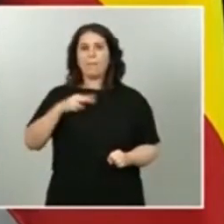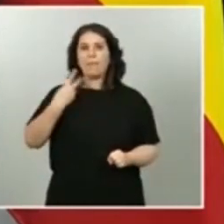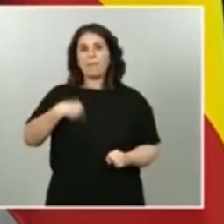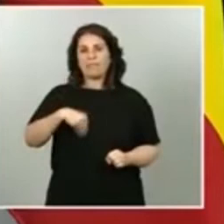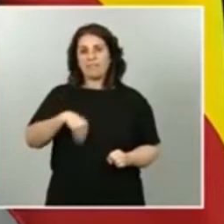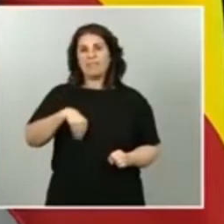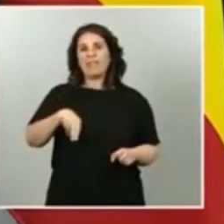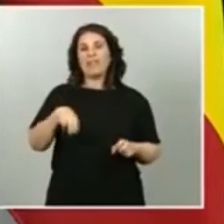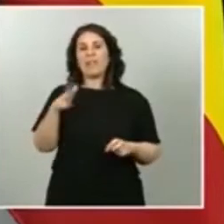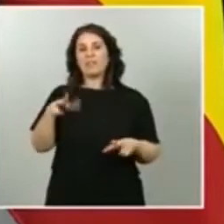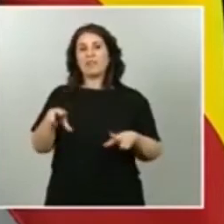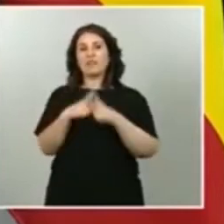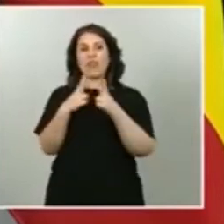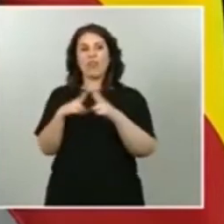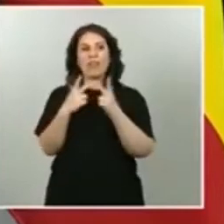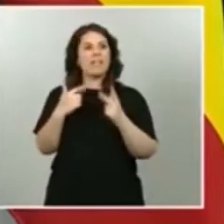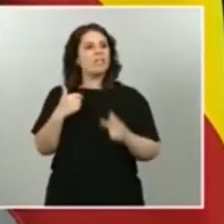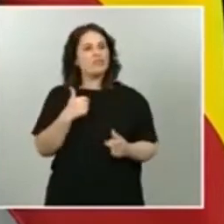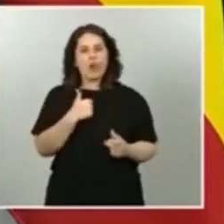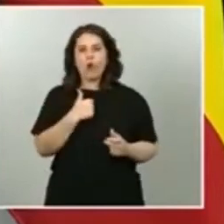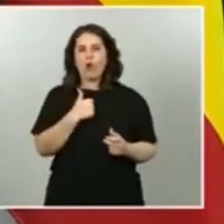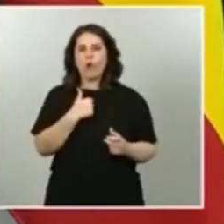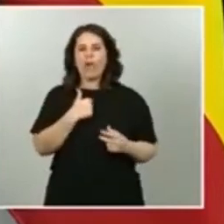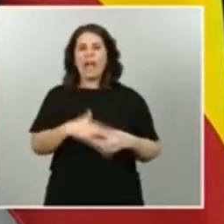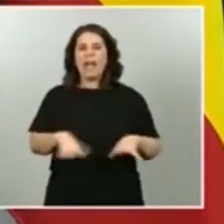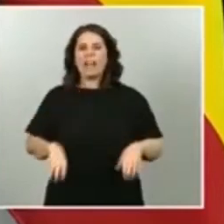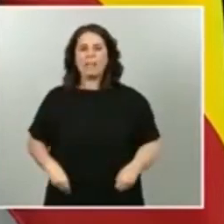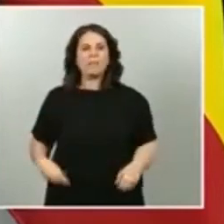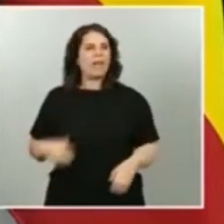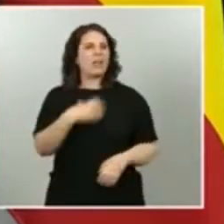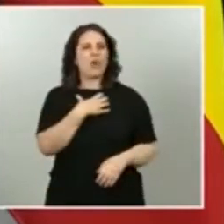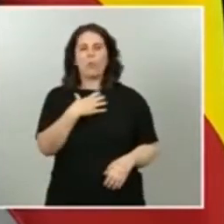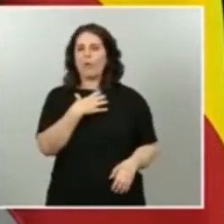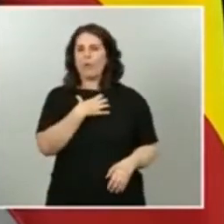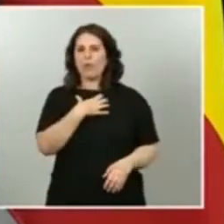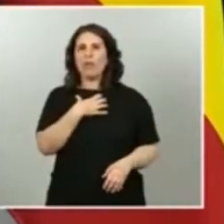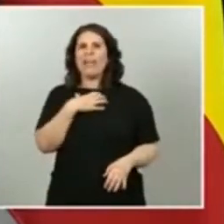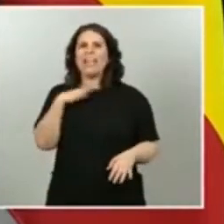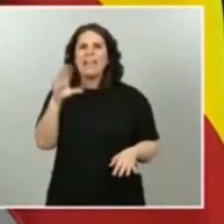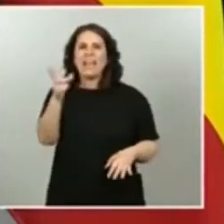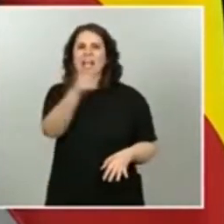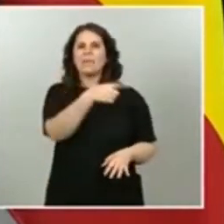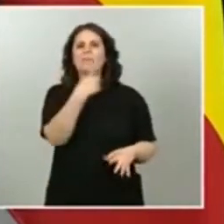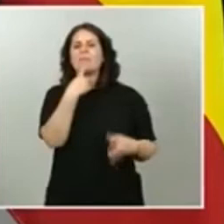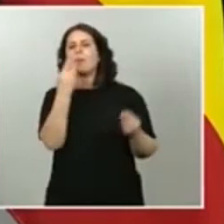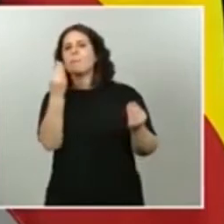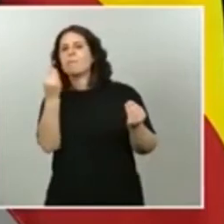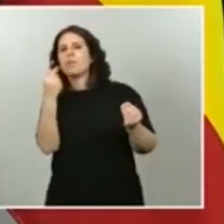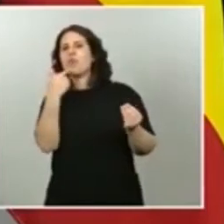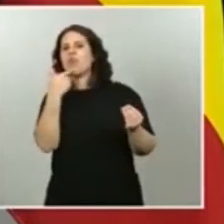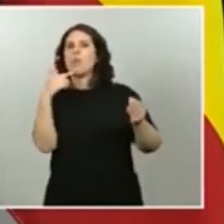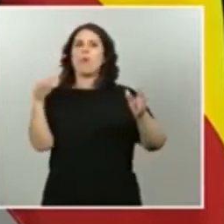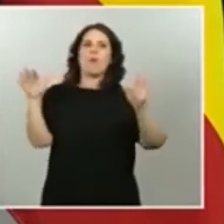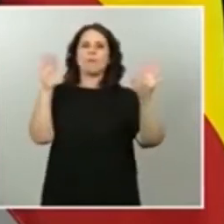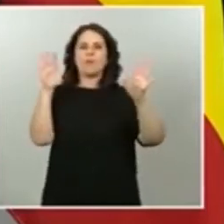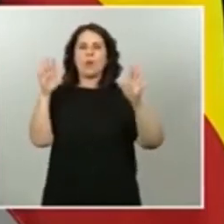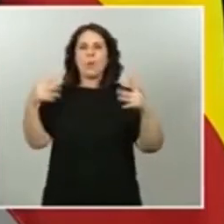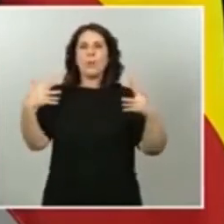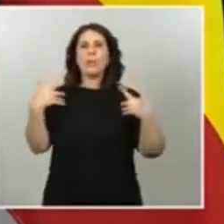no puedo aceptar que se sugiera que las víctimas de los desahucios